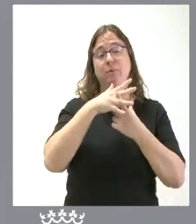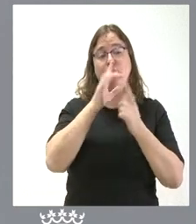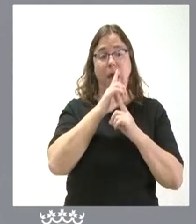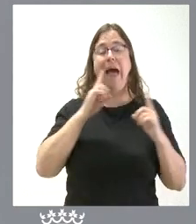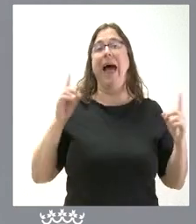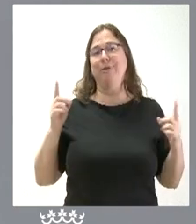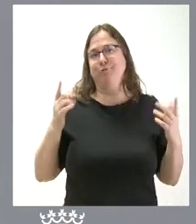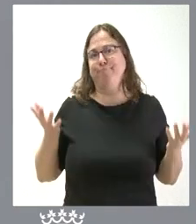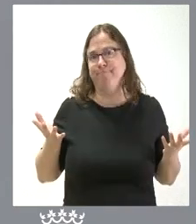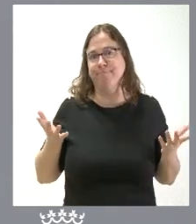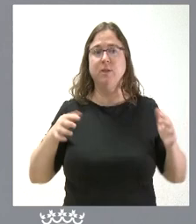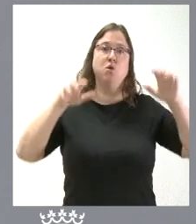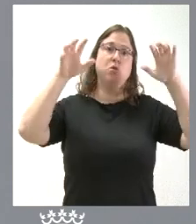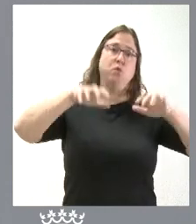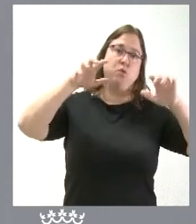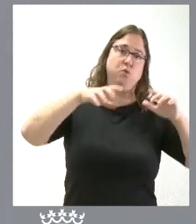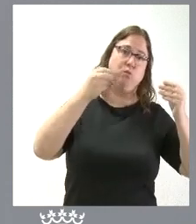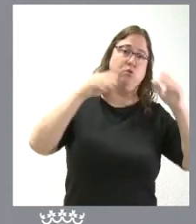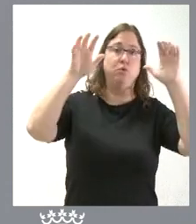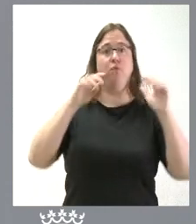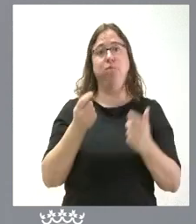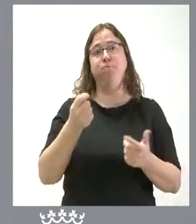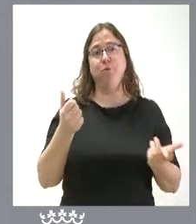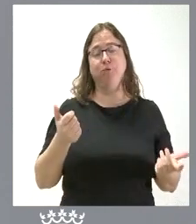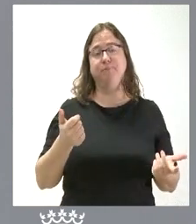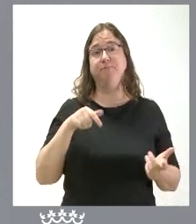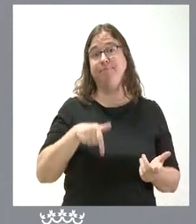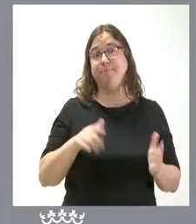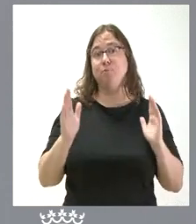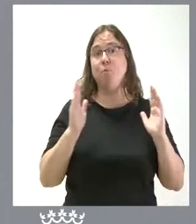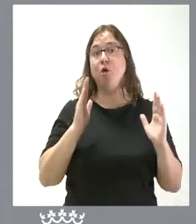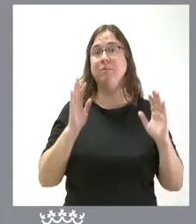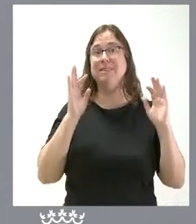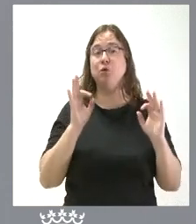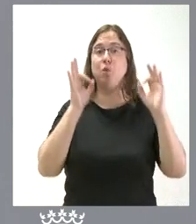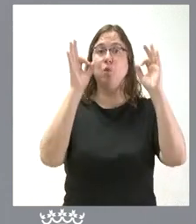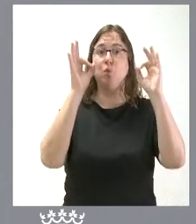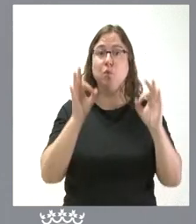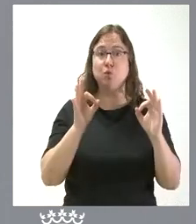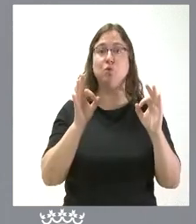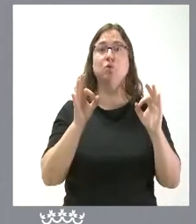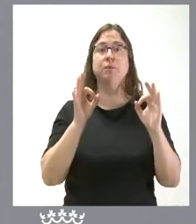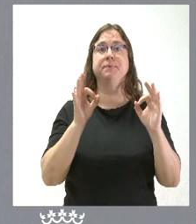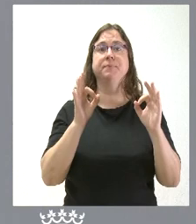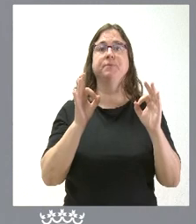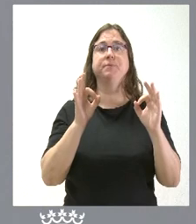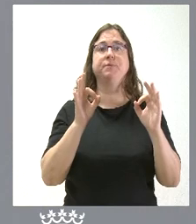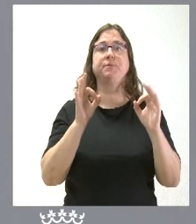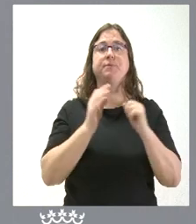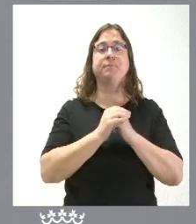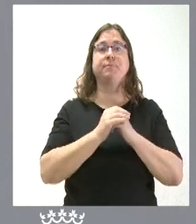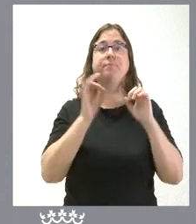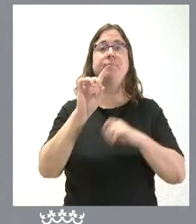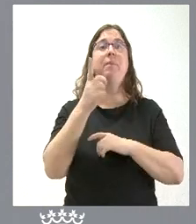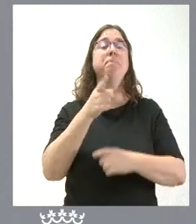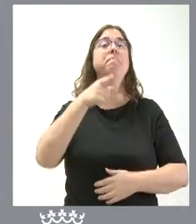y el volumen de precipitación este momento es el momento justo del primer